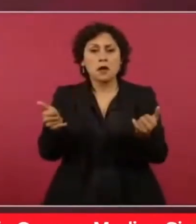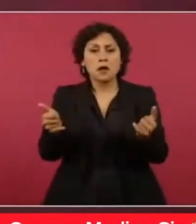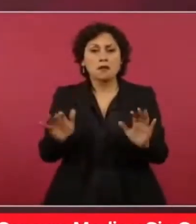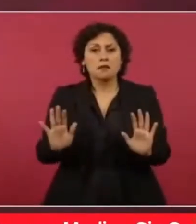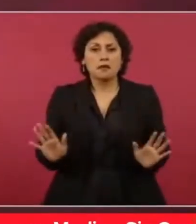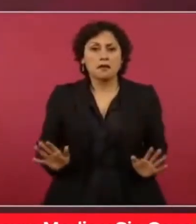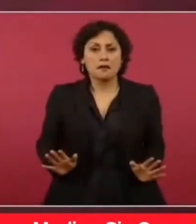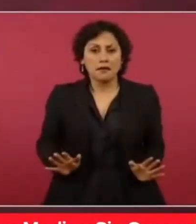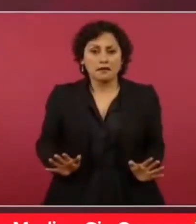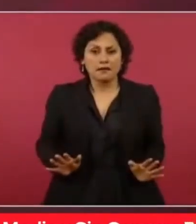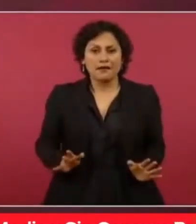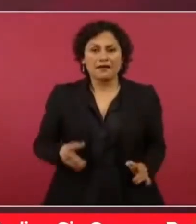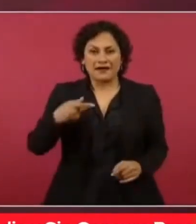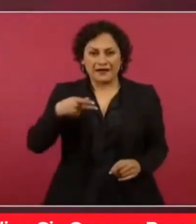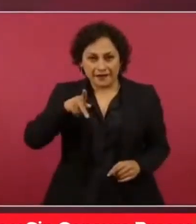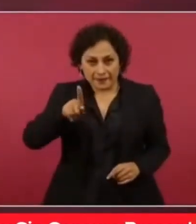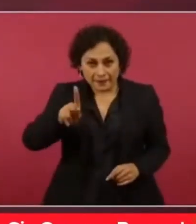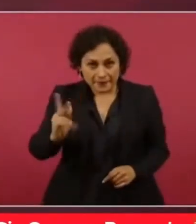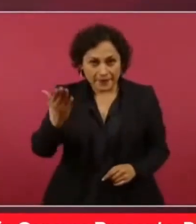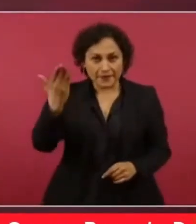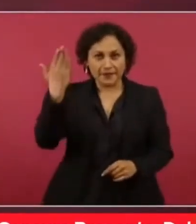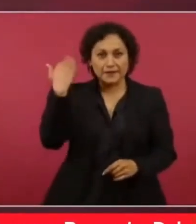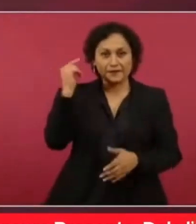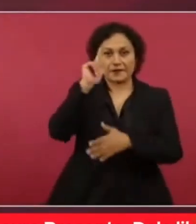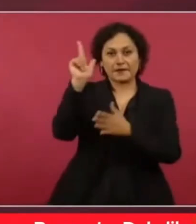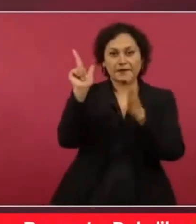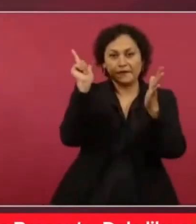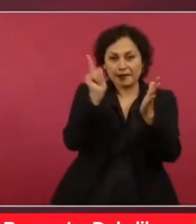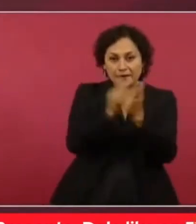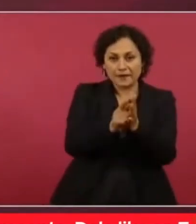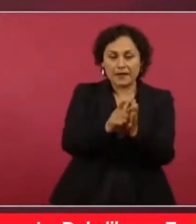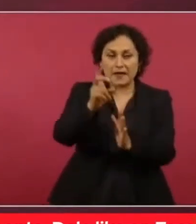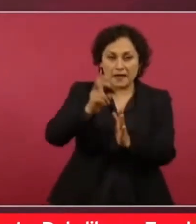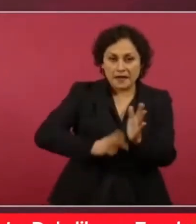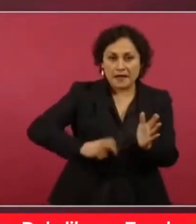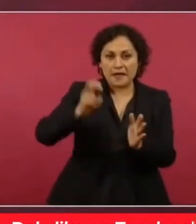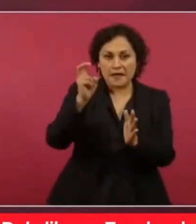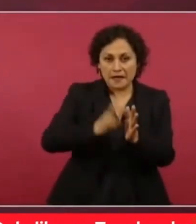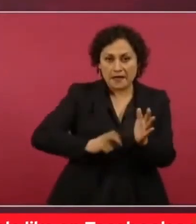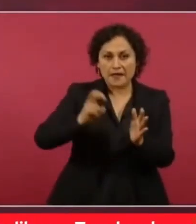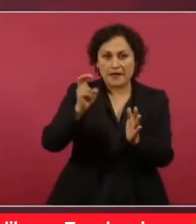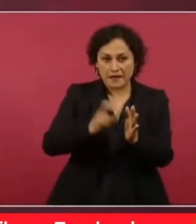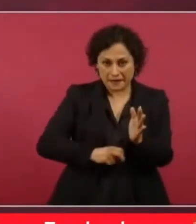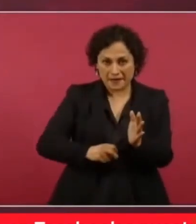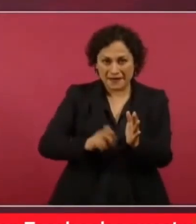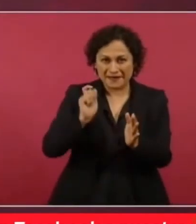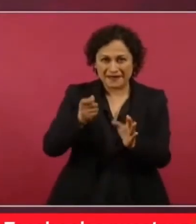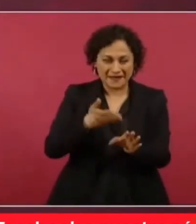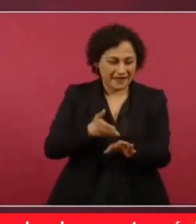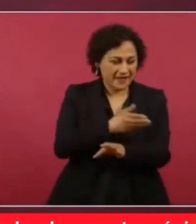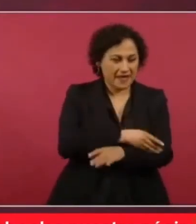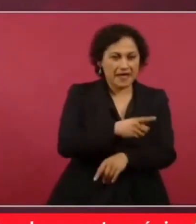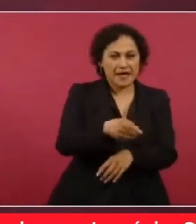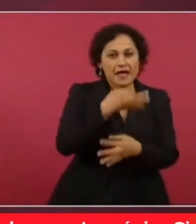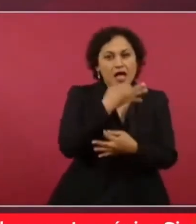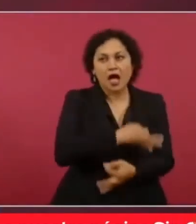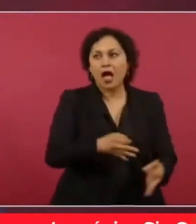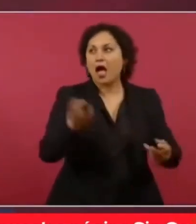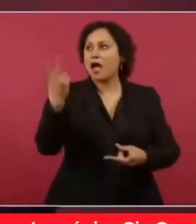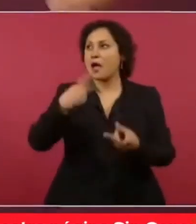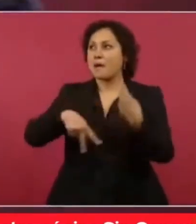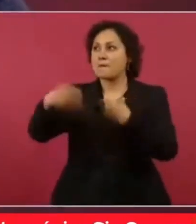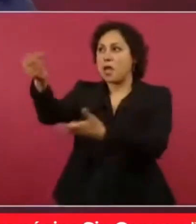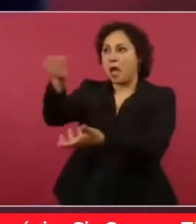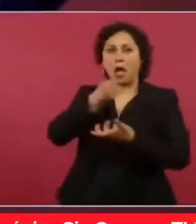de que iba a llegar a raudales la inversión extranjera? ¿Sabe qué hicieron?